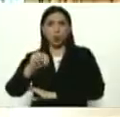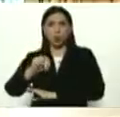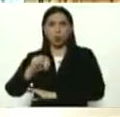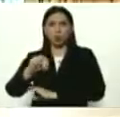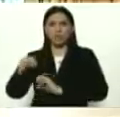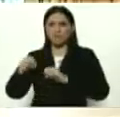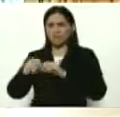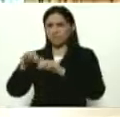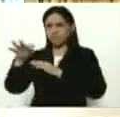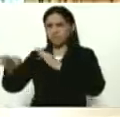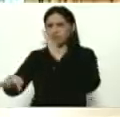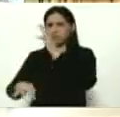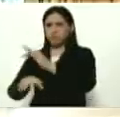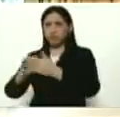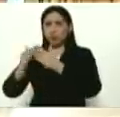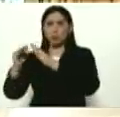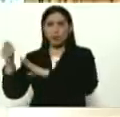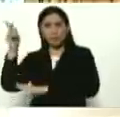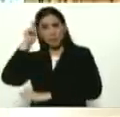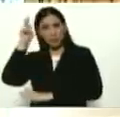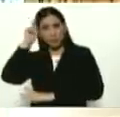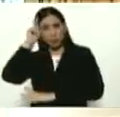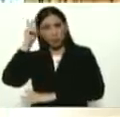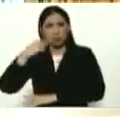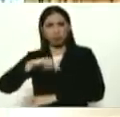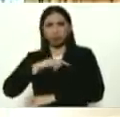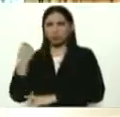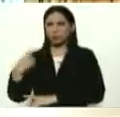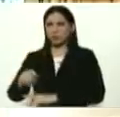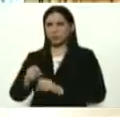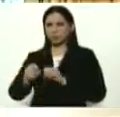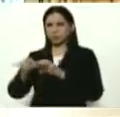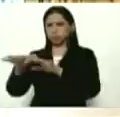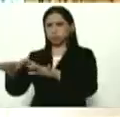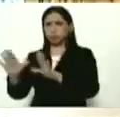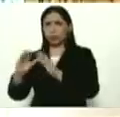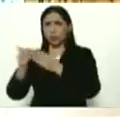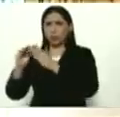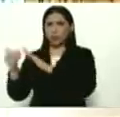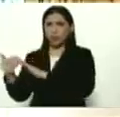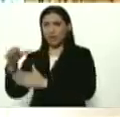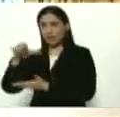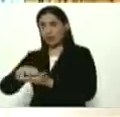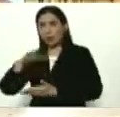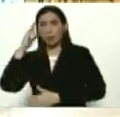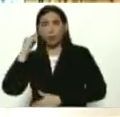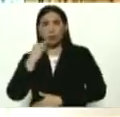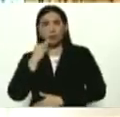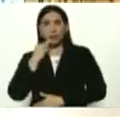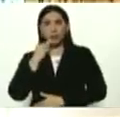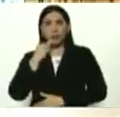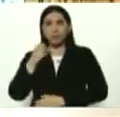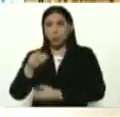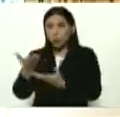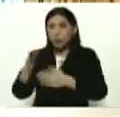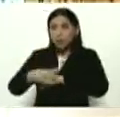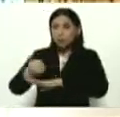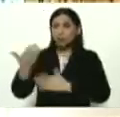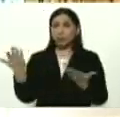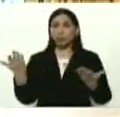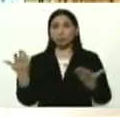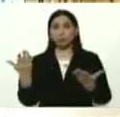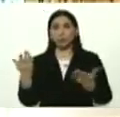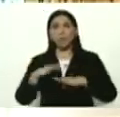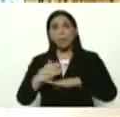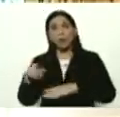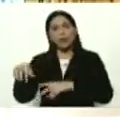comunidad Pemón. Y tenemos un brote grande en una comunidad Pemón del estado Bolívar. Por eso, porque